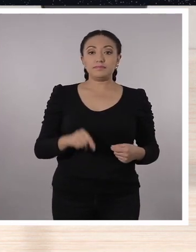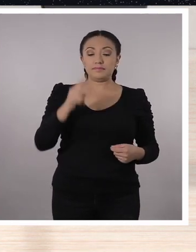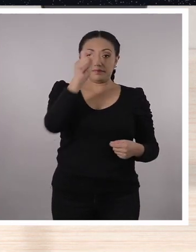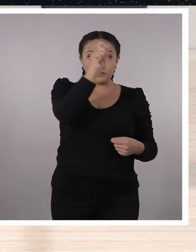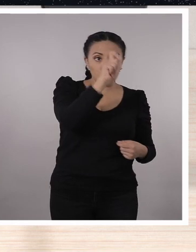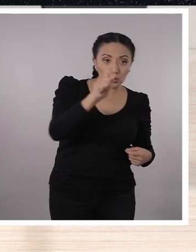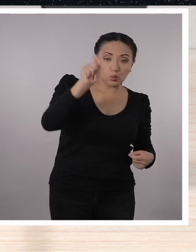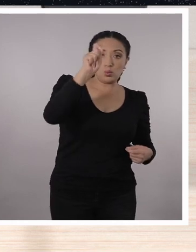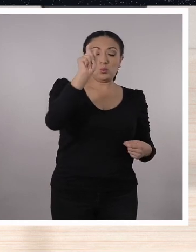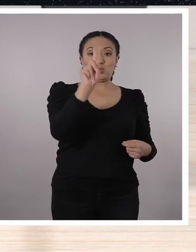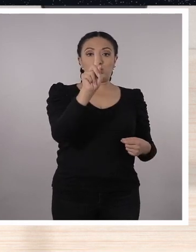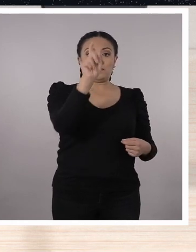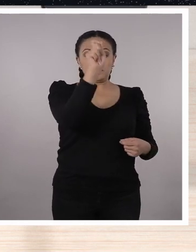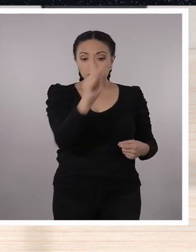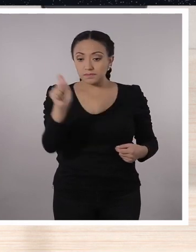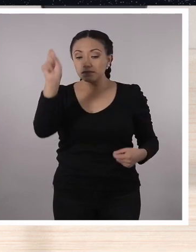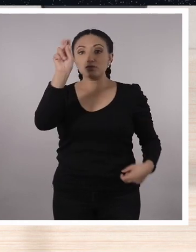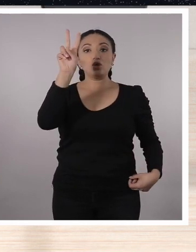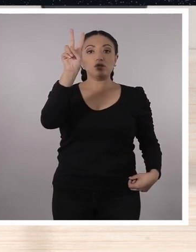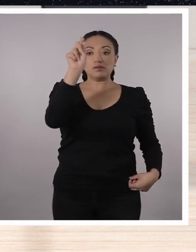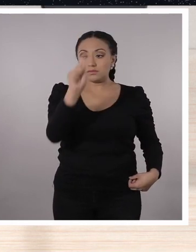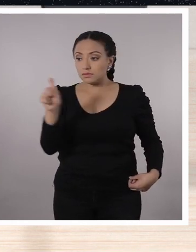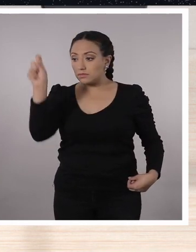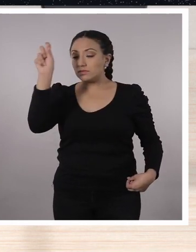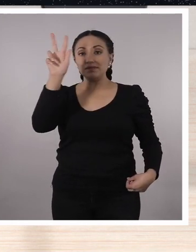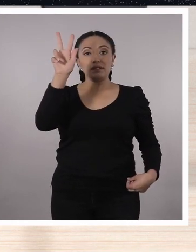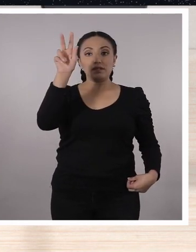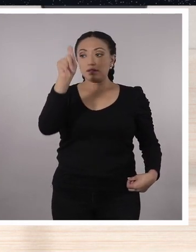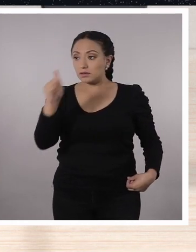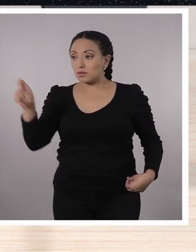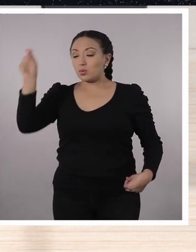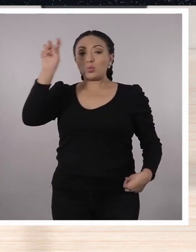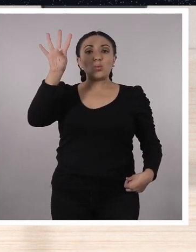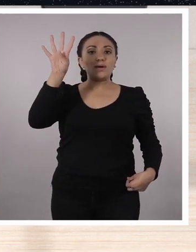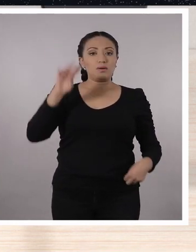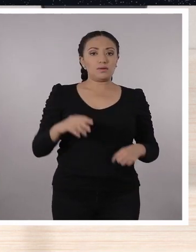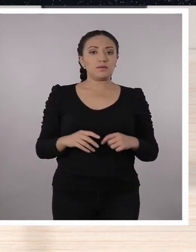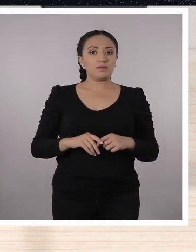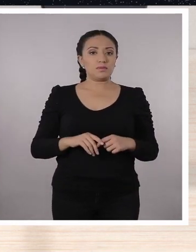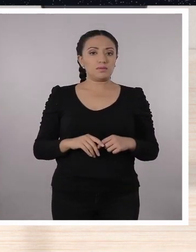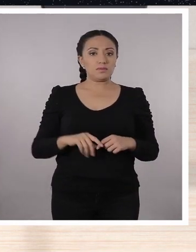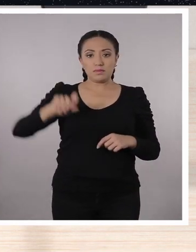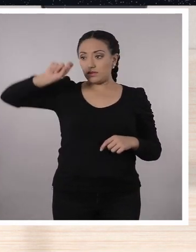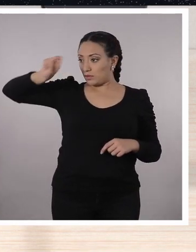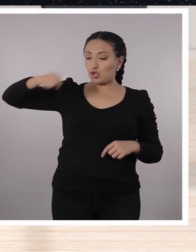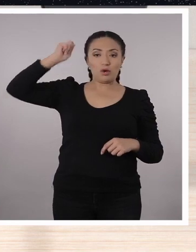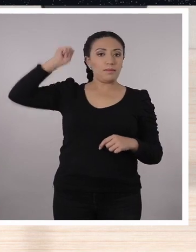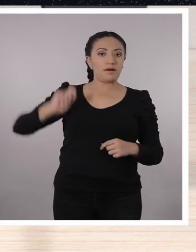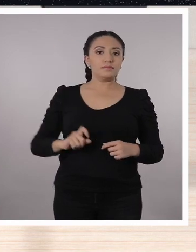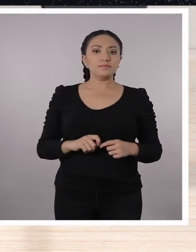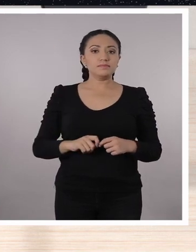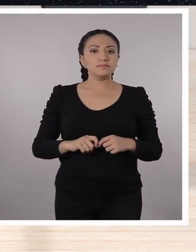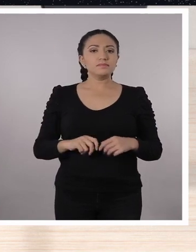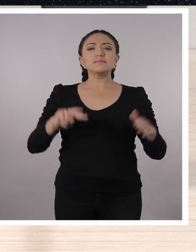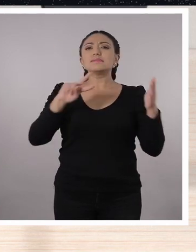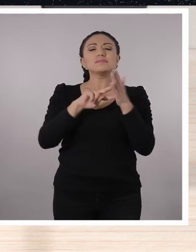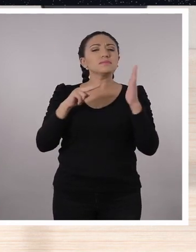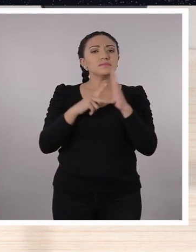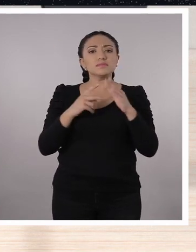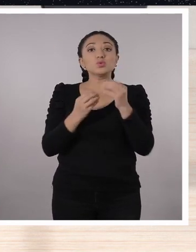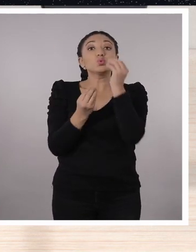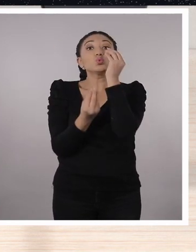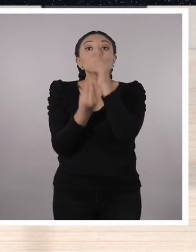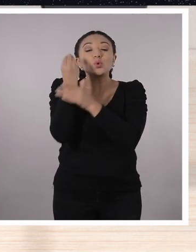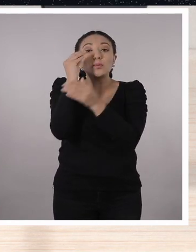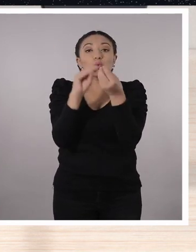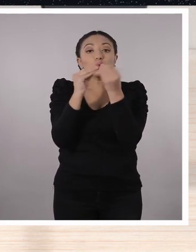los cuatro espacios. Uno, dos, tres y cuatro. Y aquí va la coma directamente. Es decir,